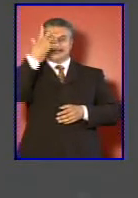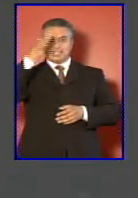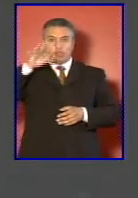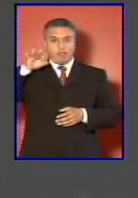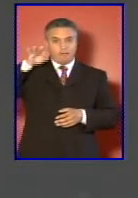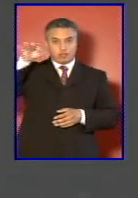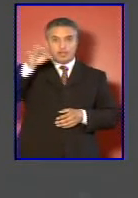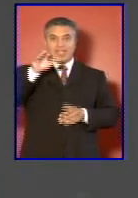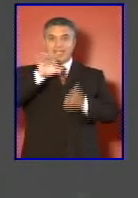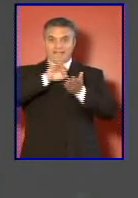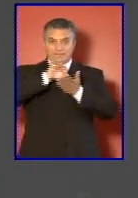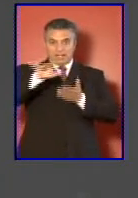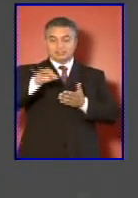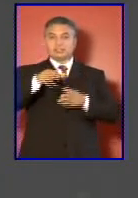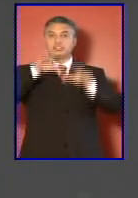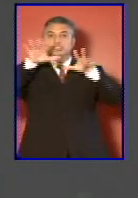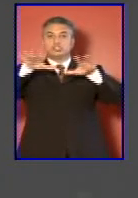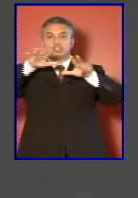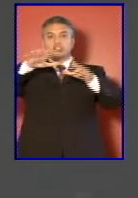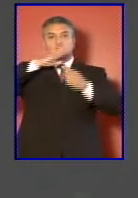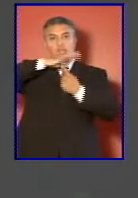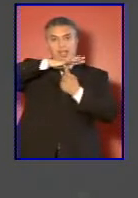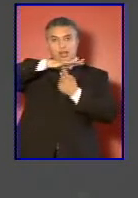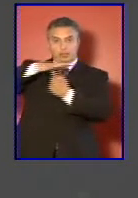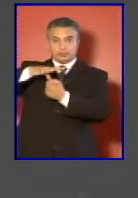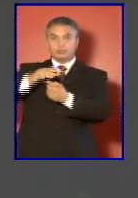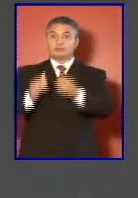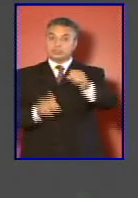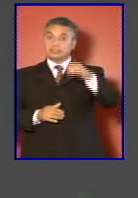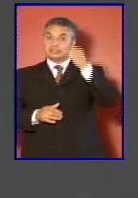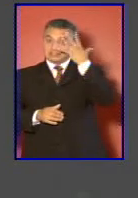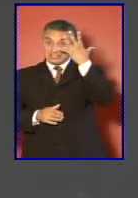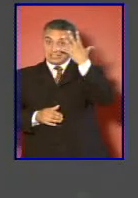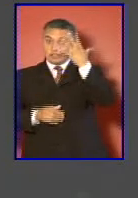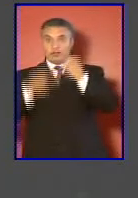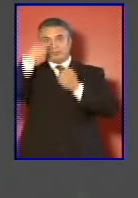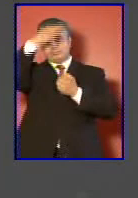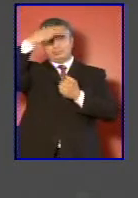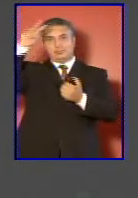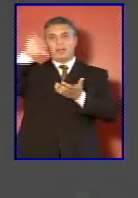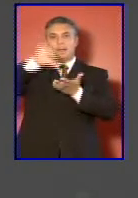18 helicópteros de los cuales 5 eran de países amigos